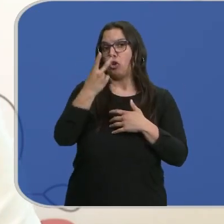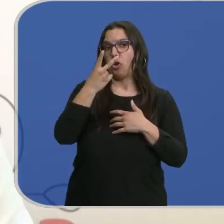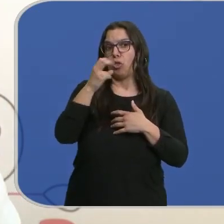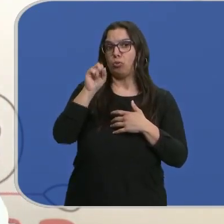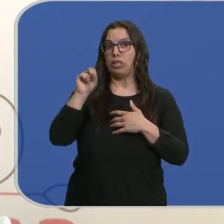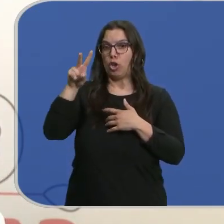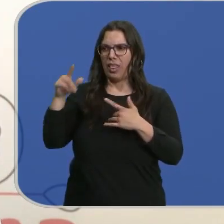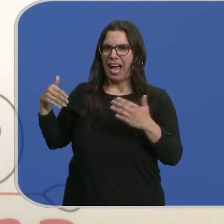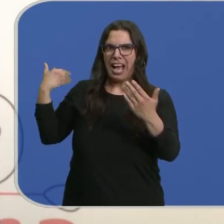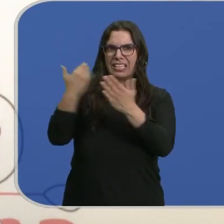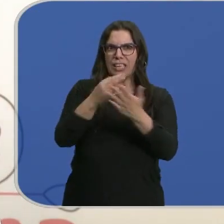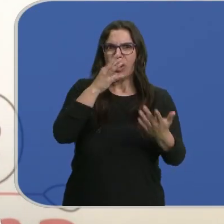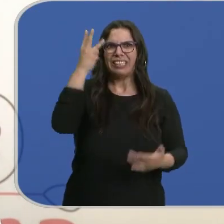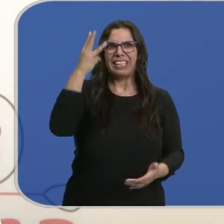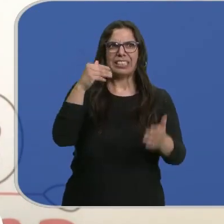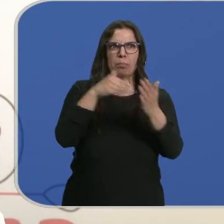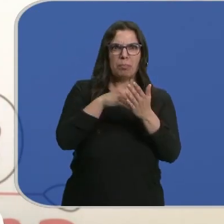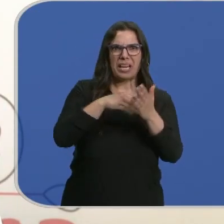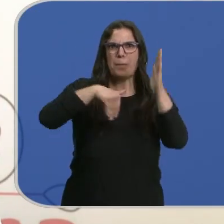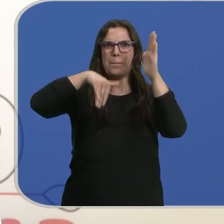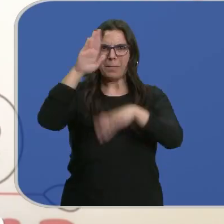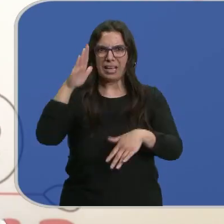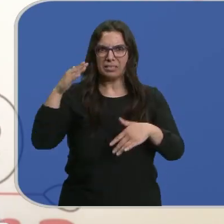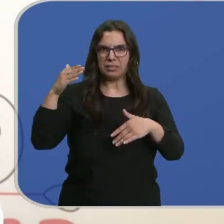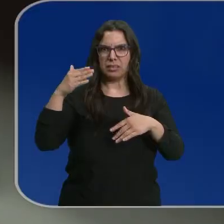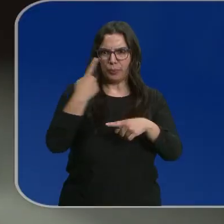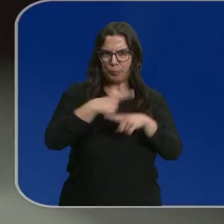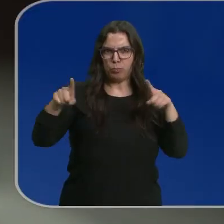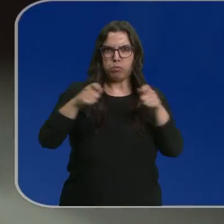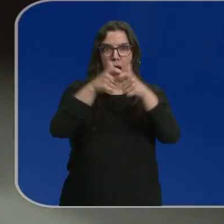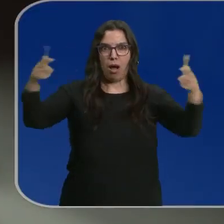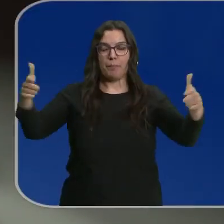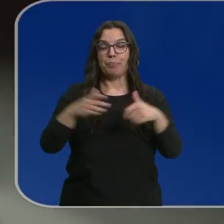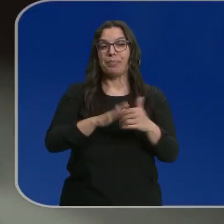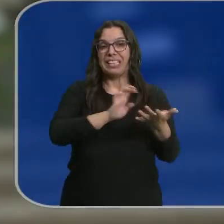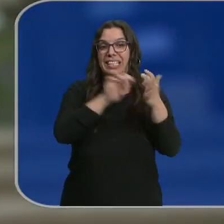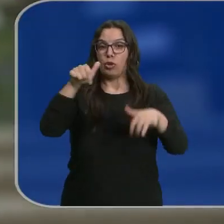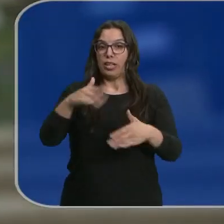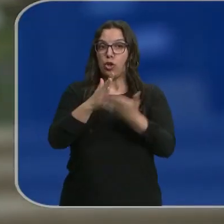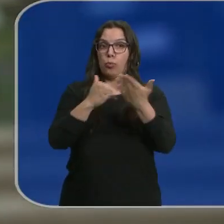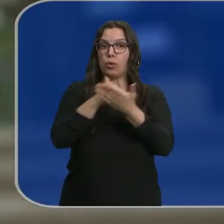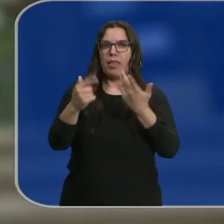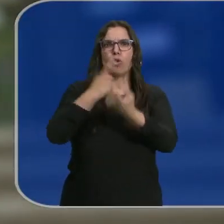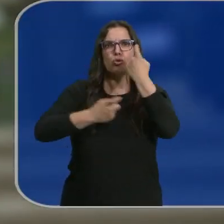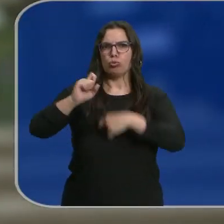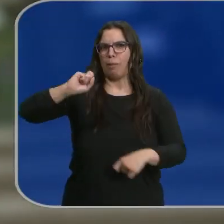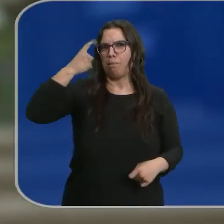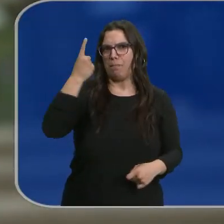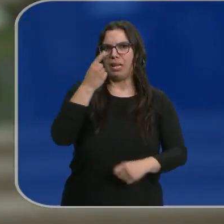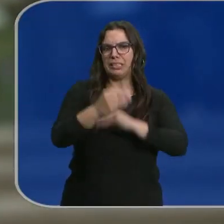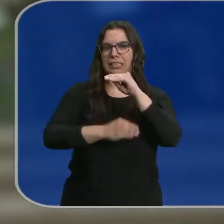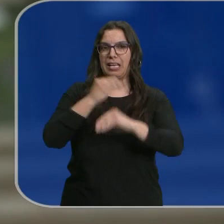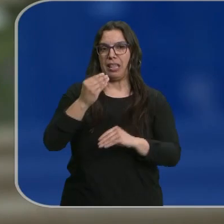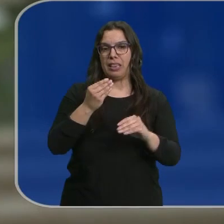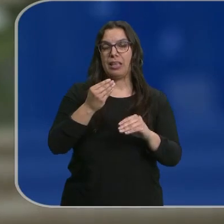2012 hasta 3.279 en el 2022. Castilla y León es la comunidad donde más consultas se realizaron